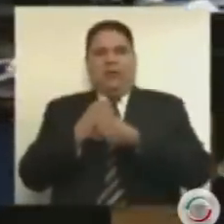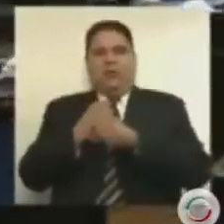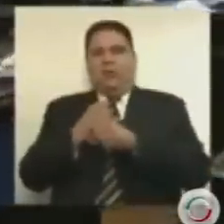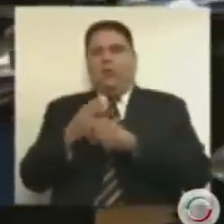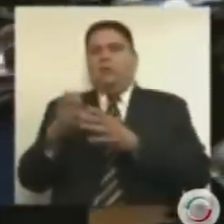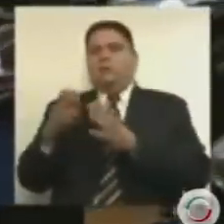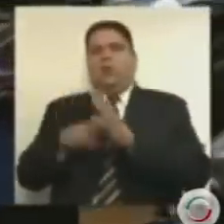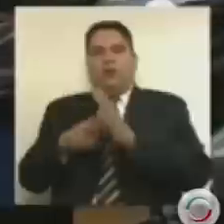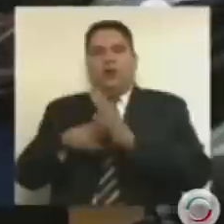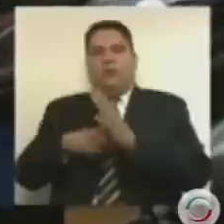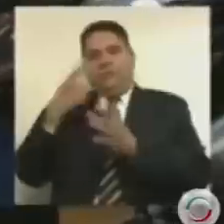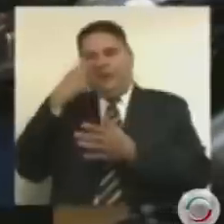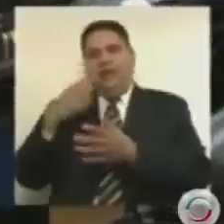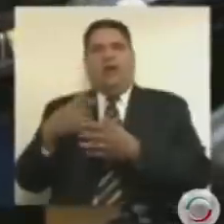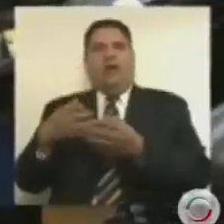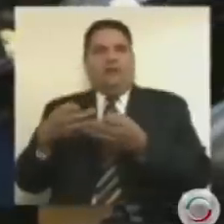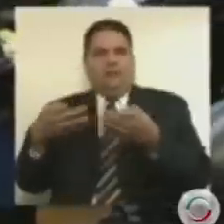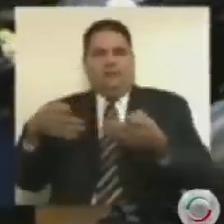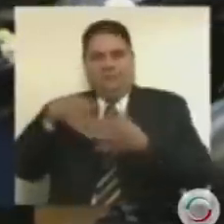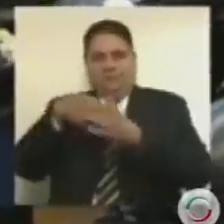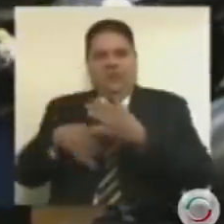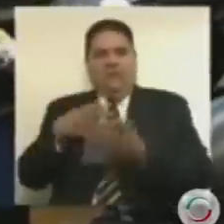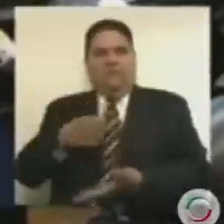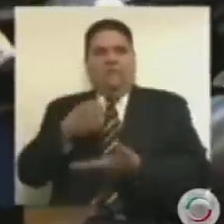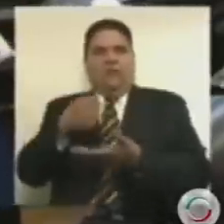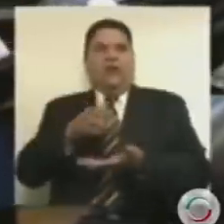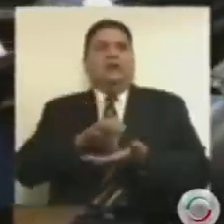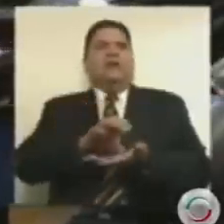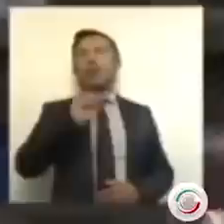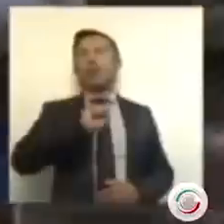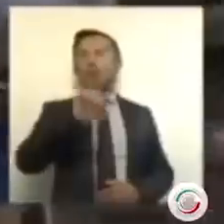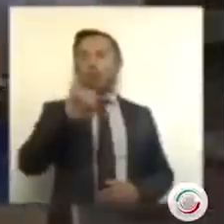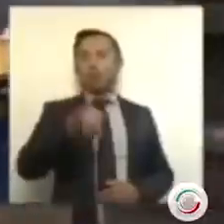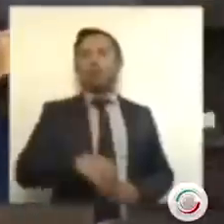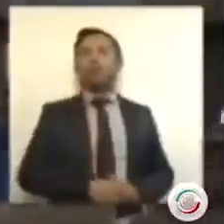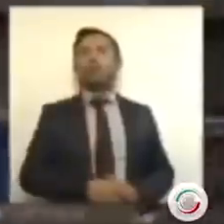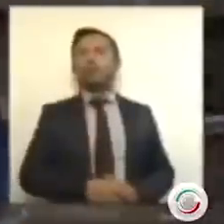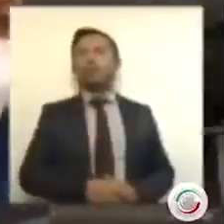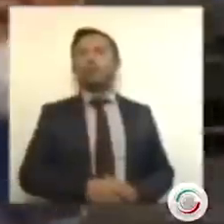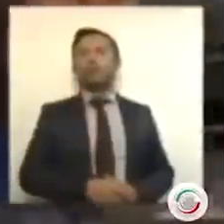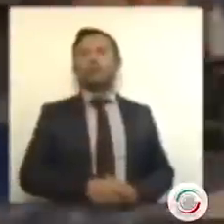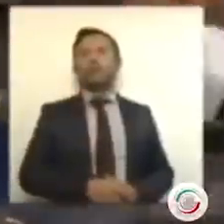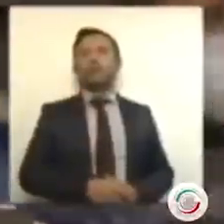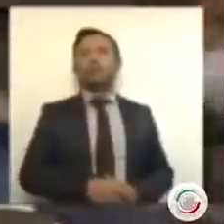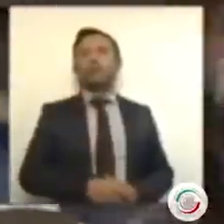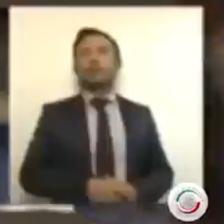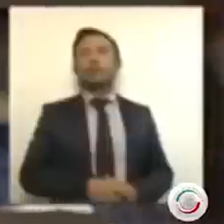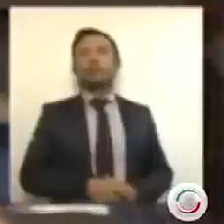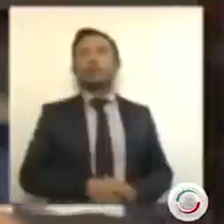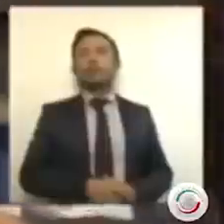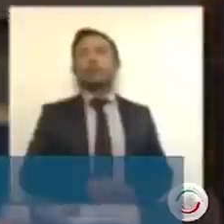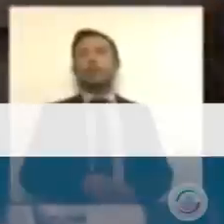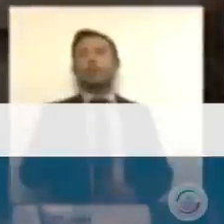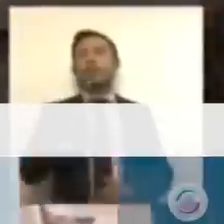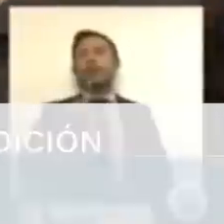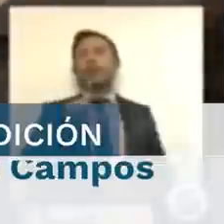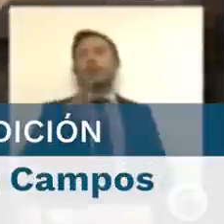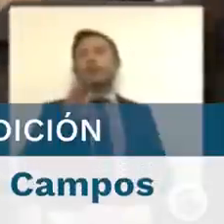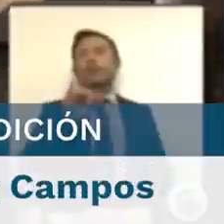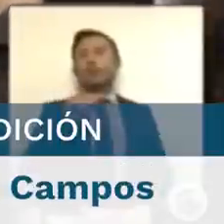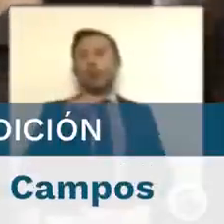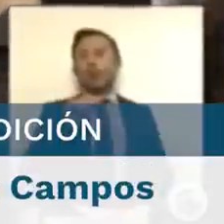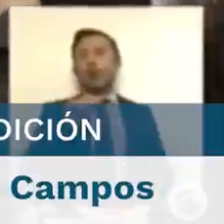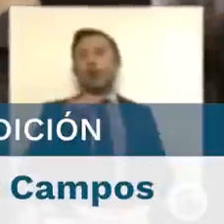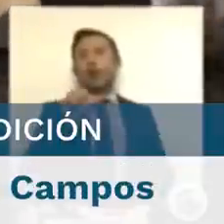grosería. En la transmisión de la sesión se observa cómo el senador del PT, Miguel Lucero, se ríe tras lo dicho por Trasviña.